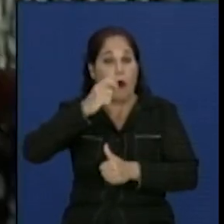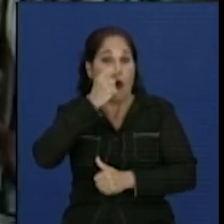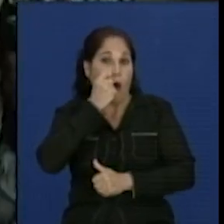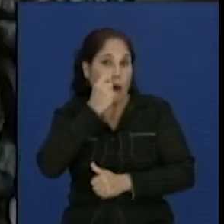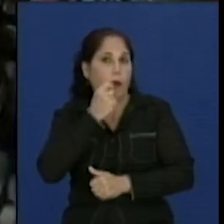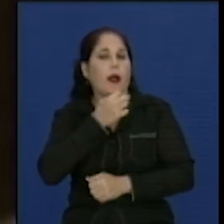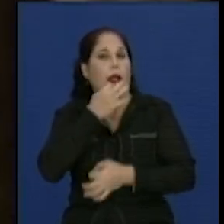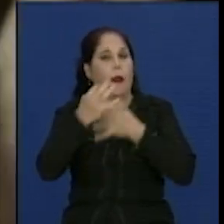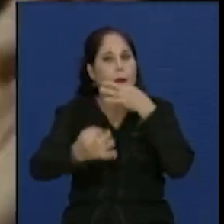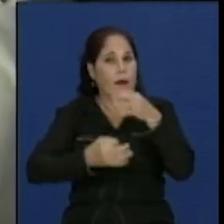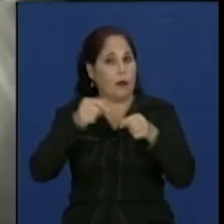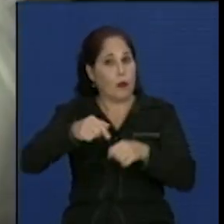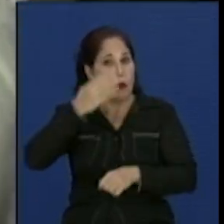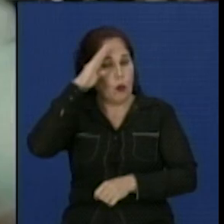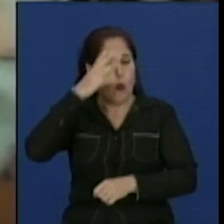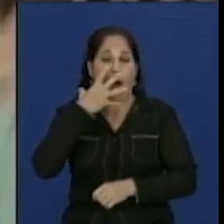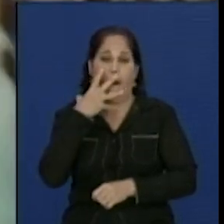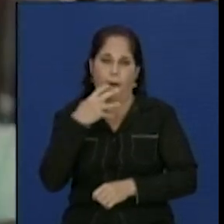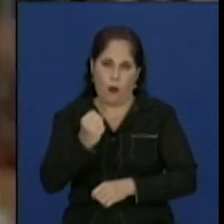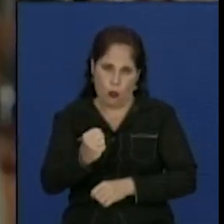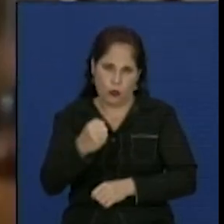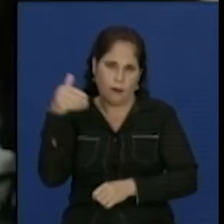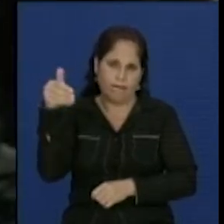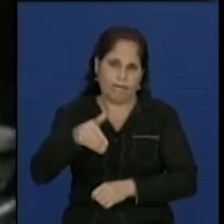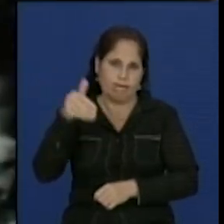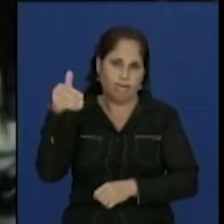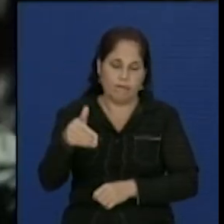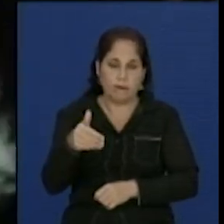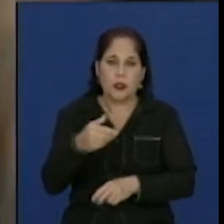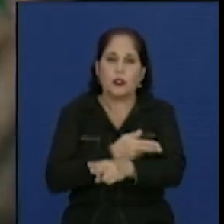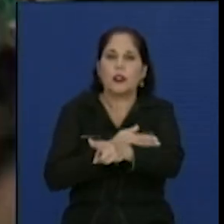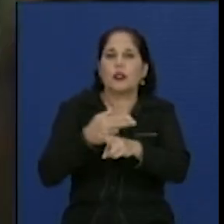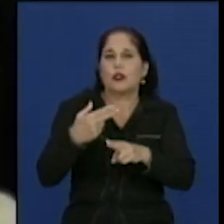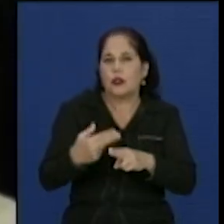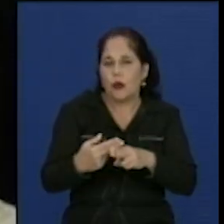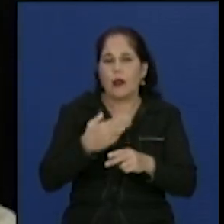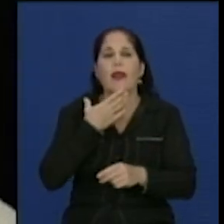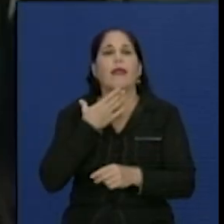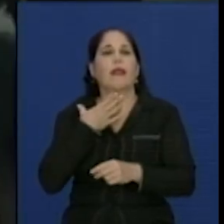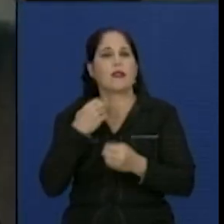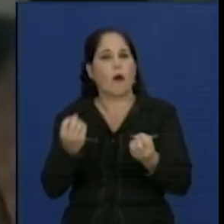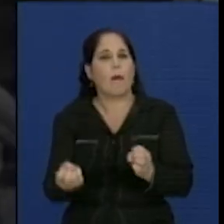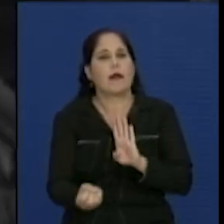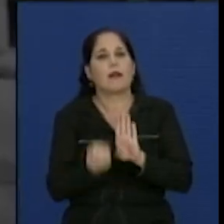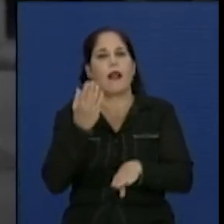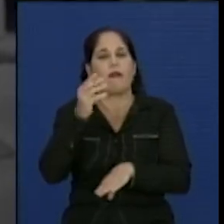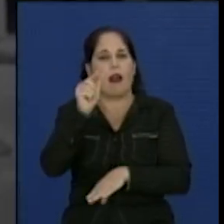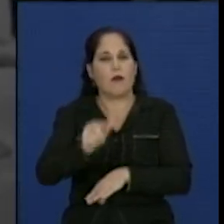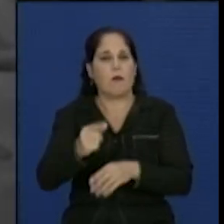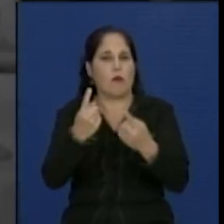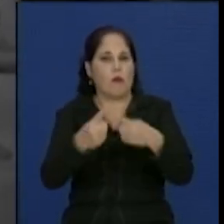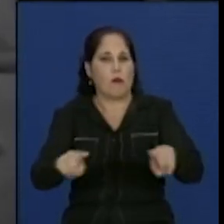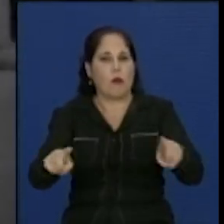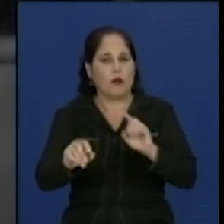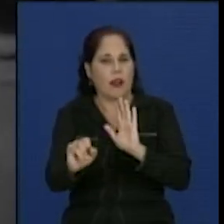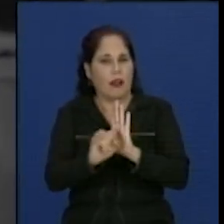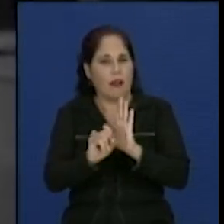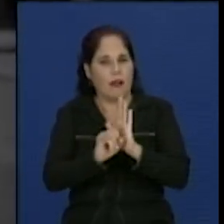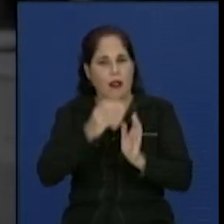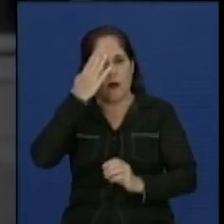consolida en Cuba su verdad musical en una suerte de crónica e intención por salvar esos ritmos que nos identifican como